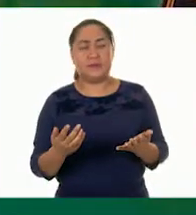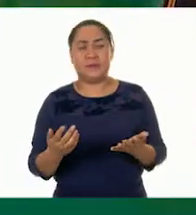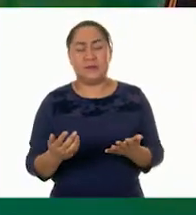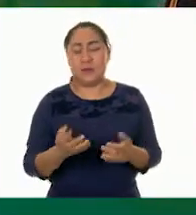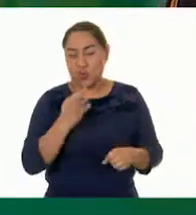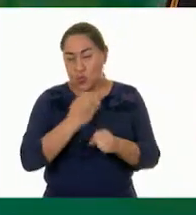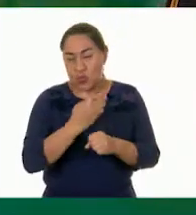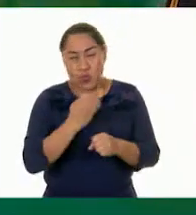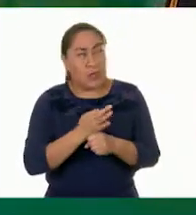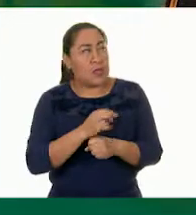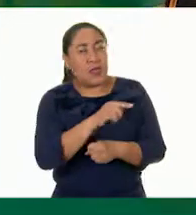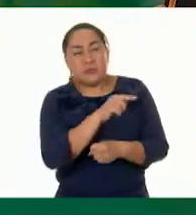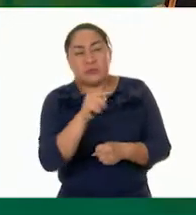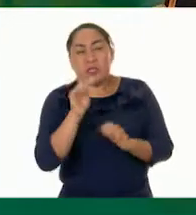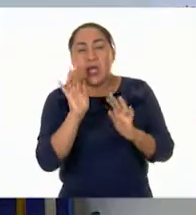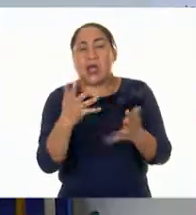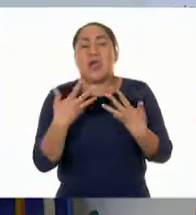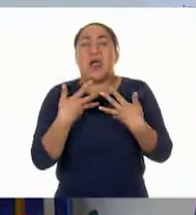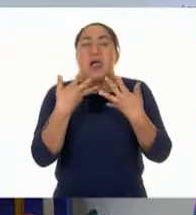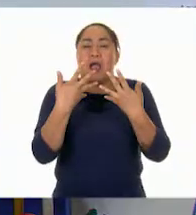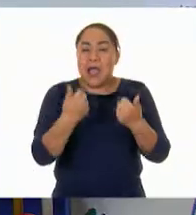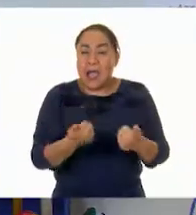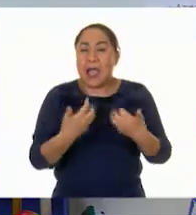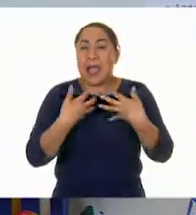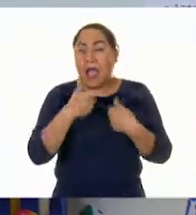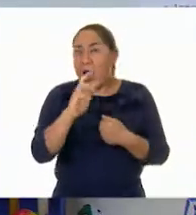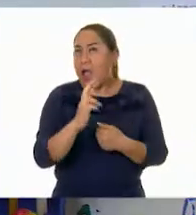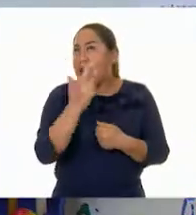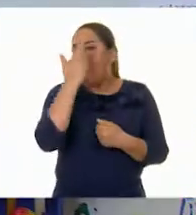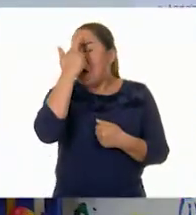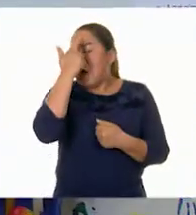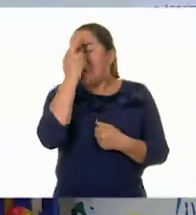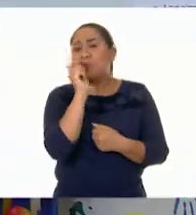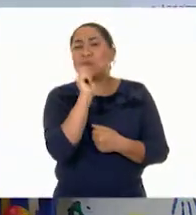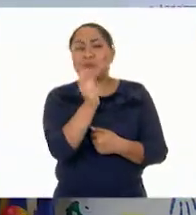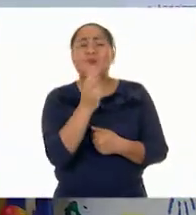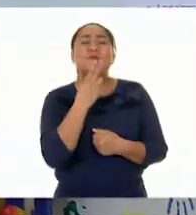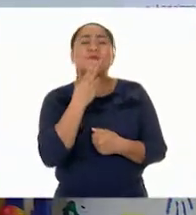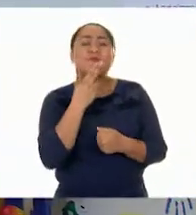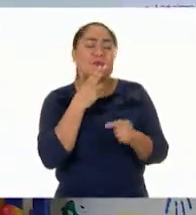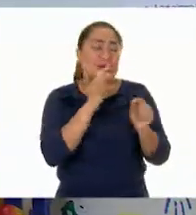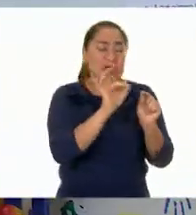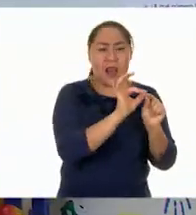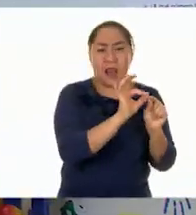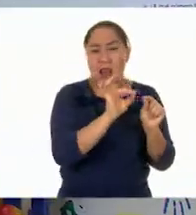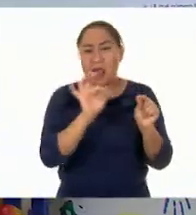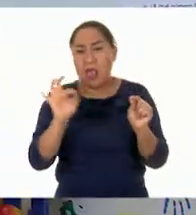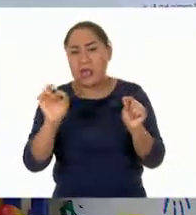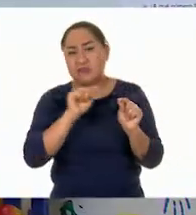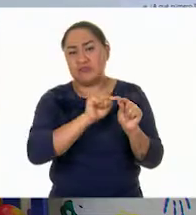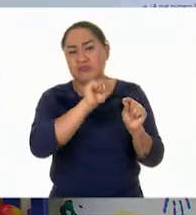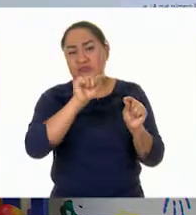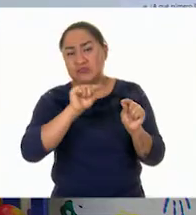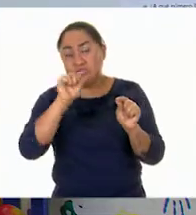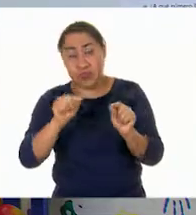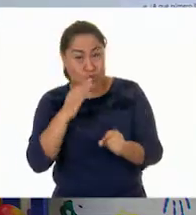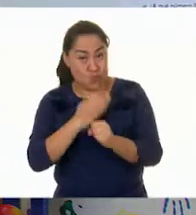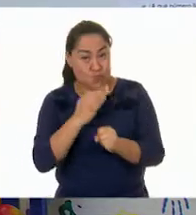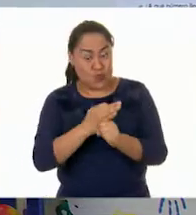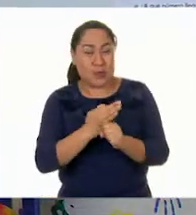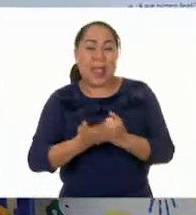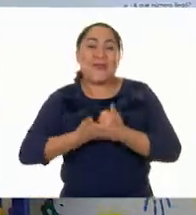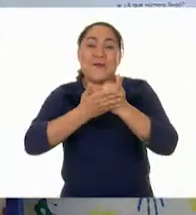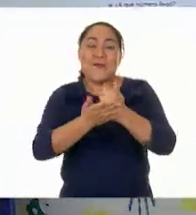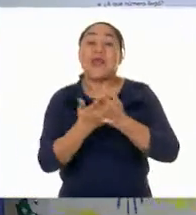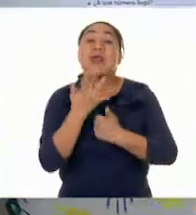con esto ya vamos entendiendo y recordando cómo es trabajar con la recta. Y que la rana Lucía, pues, está trabajando con nosotros.